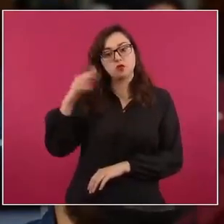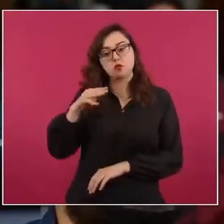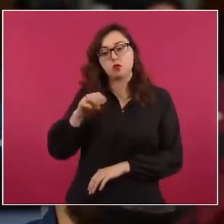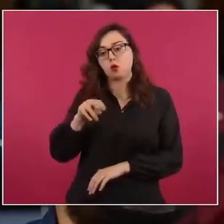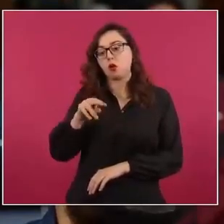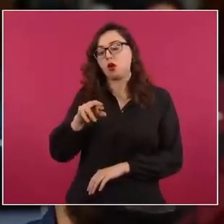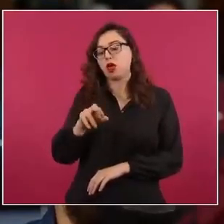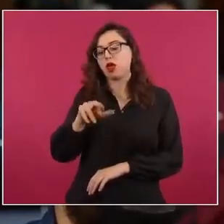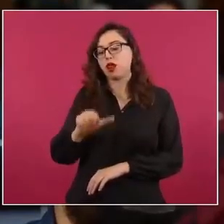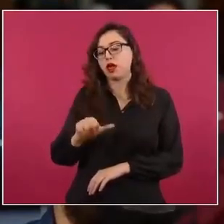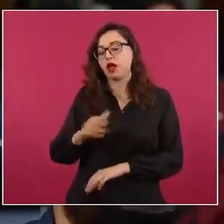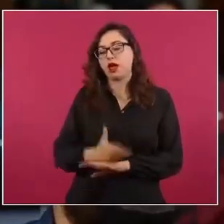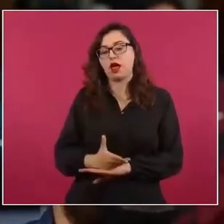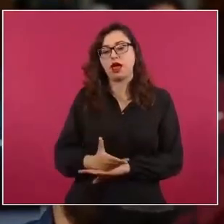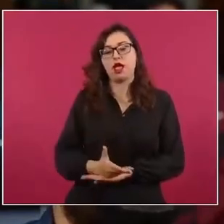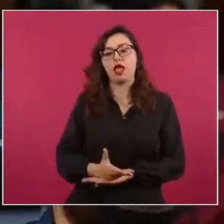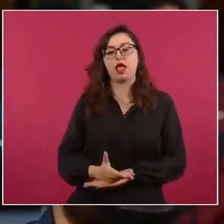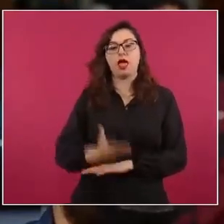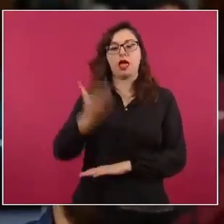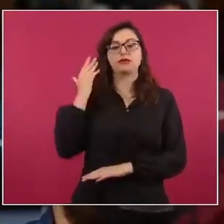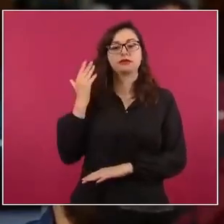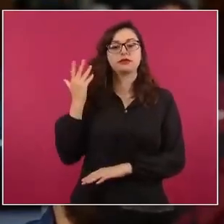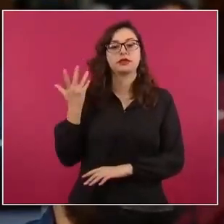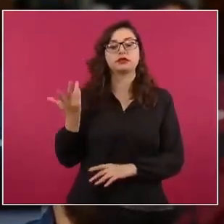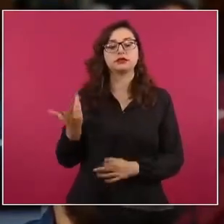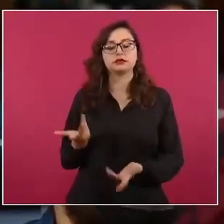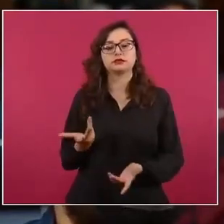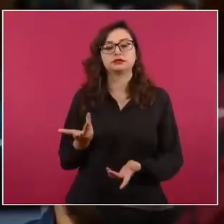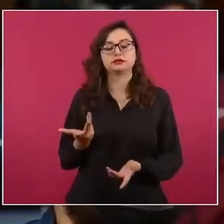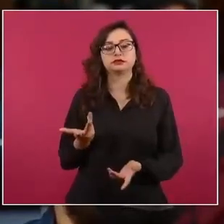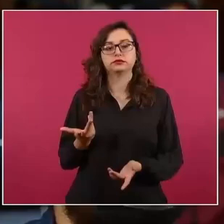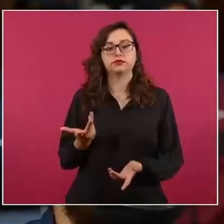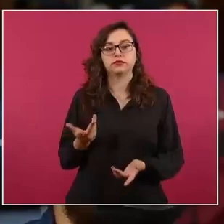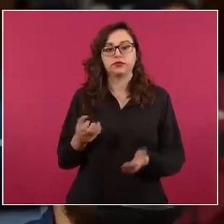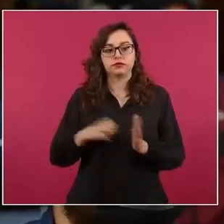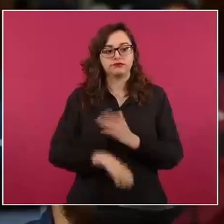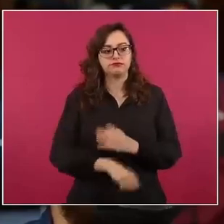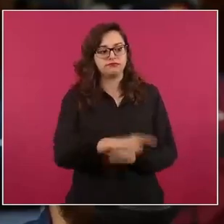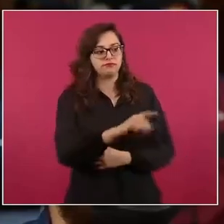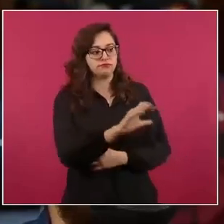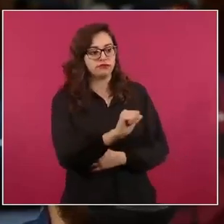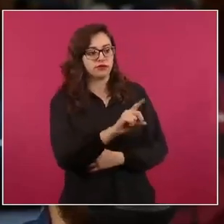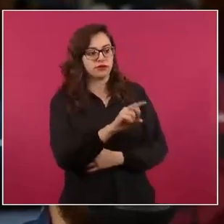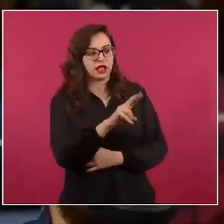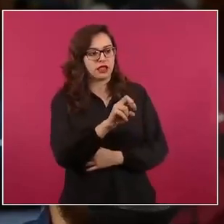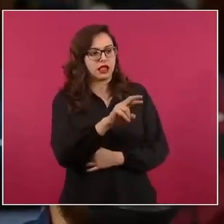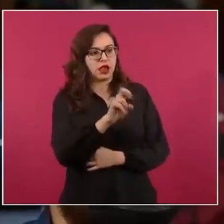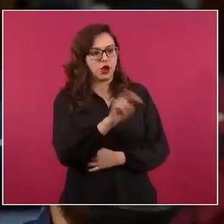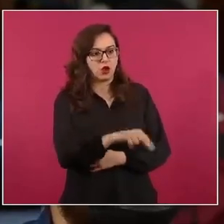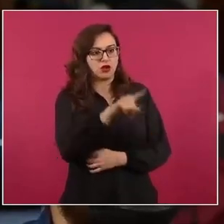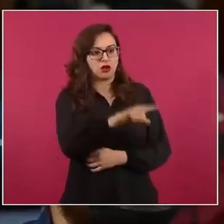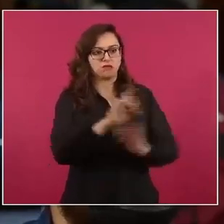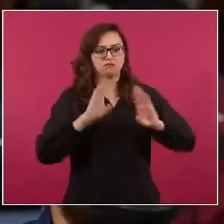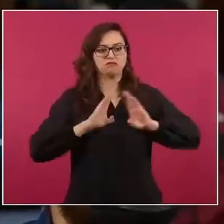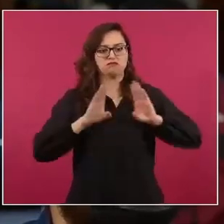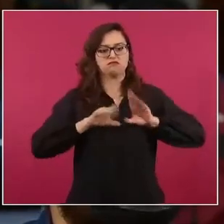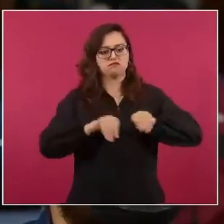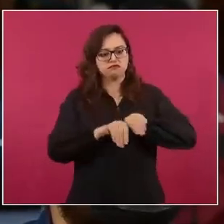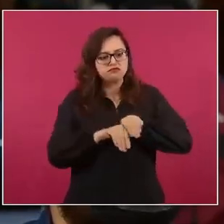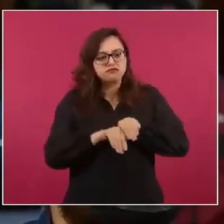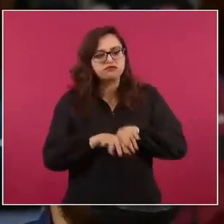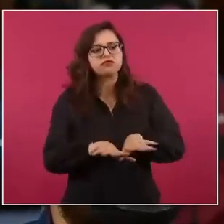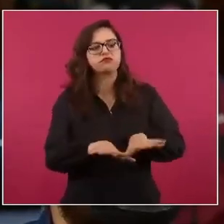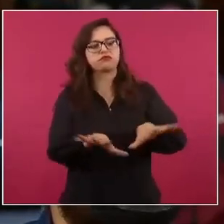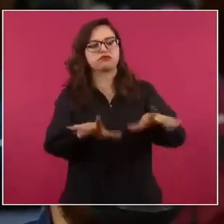administraciones, por ejemplo, en la de Calderón, pues señalaban e insistían en que en su gobierno se